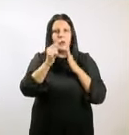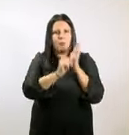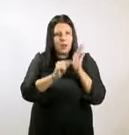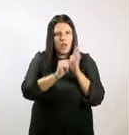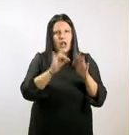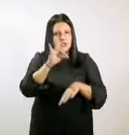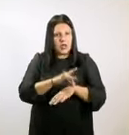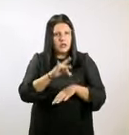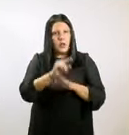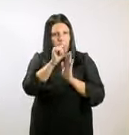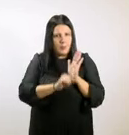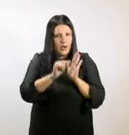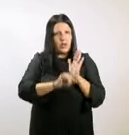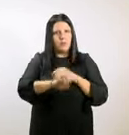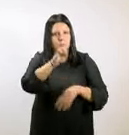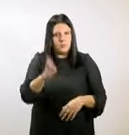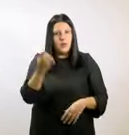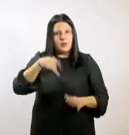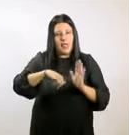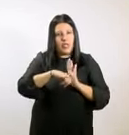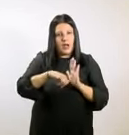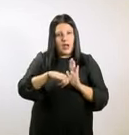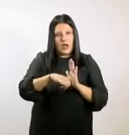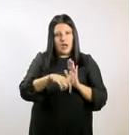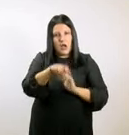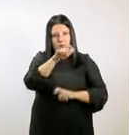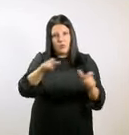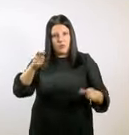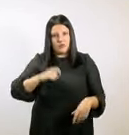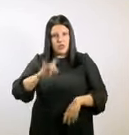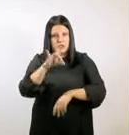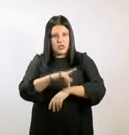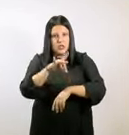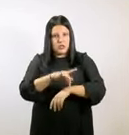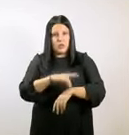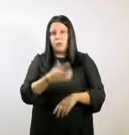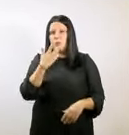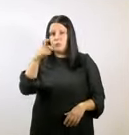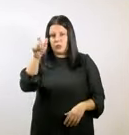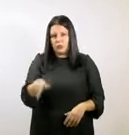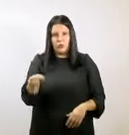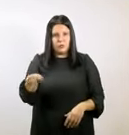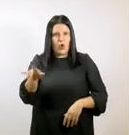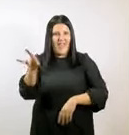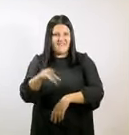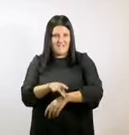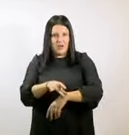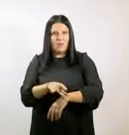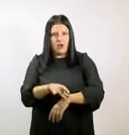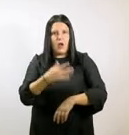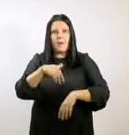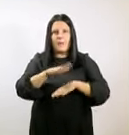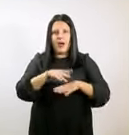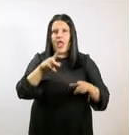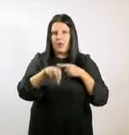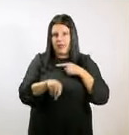el profesional sanitario que también, aparte de sanar cuando se está enfermo, forme para evitar y para prevenir el contagio,